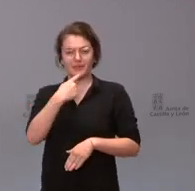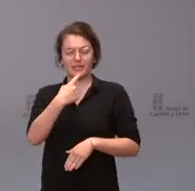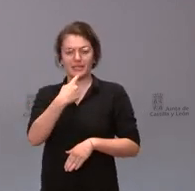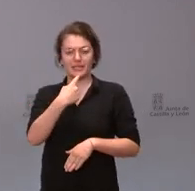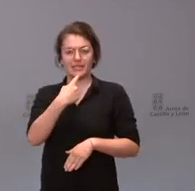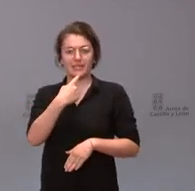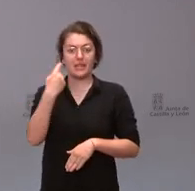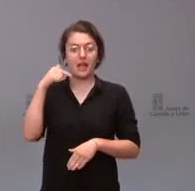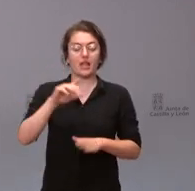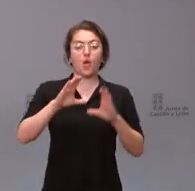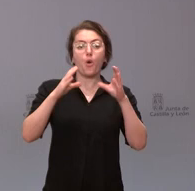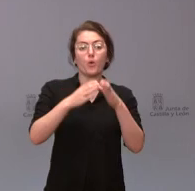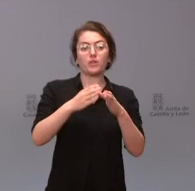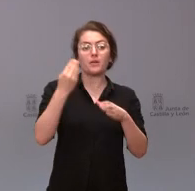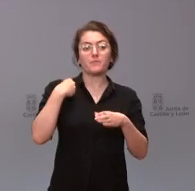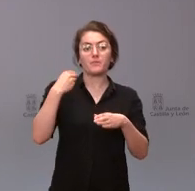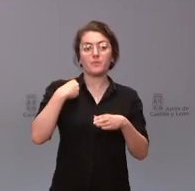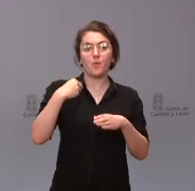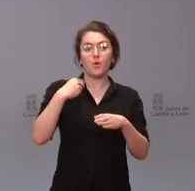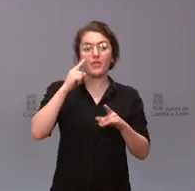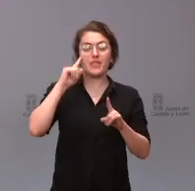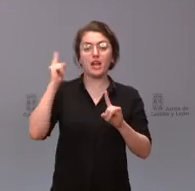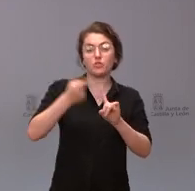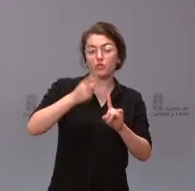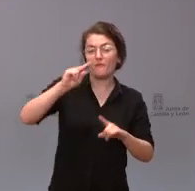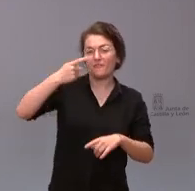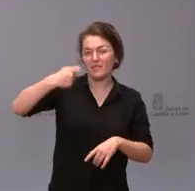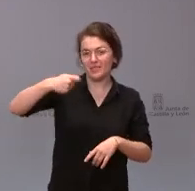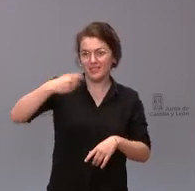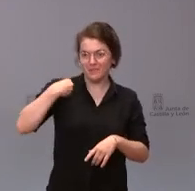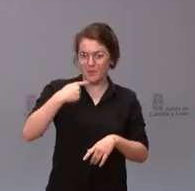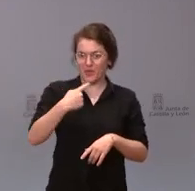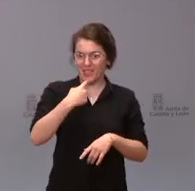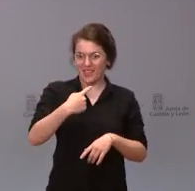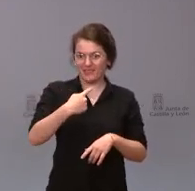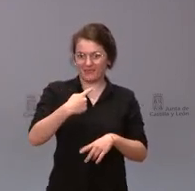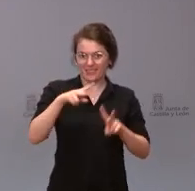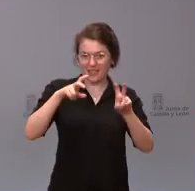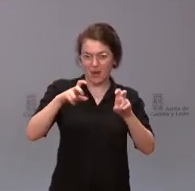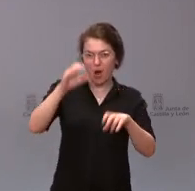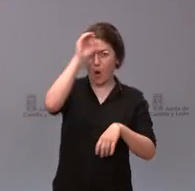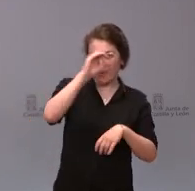diagnóstico del vicepresidente y miembro de Vox no se comparte en el seno de la Junta